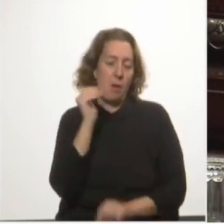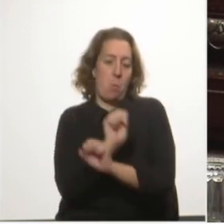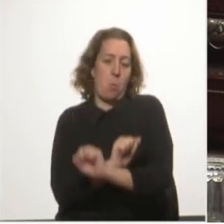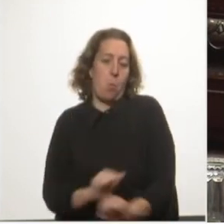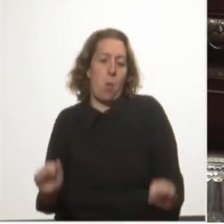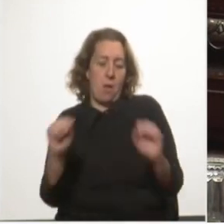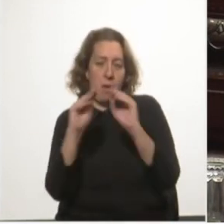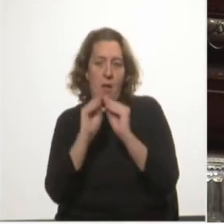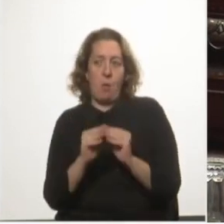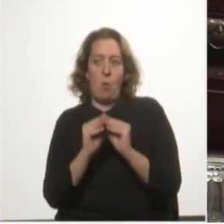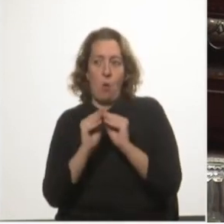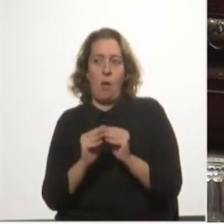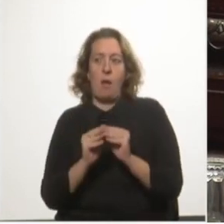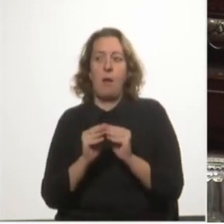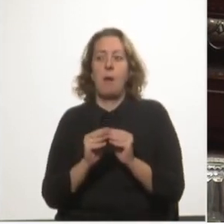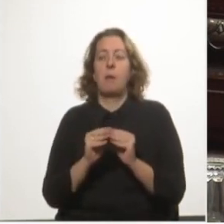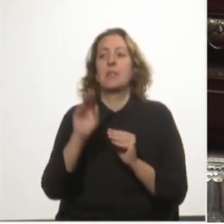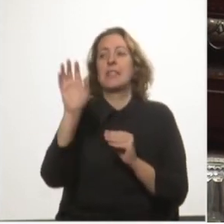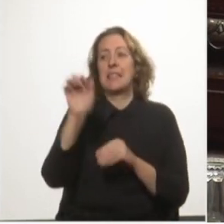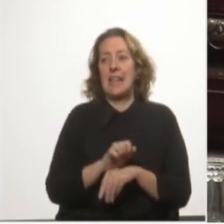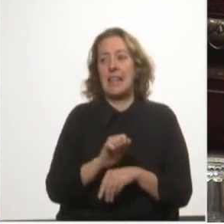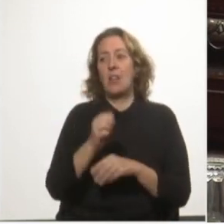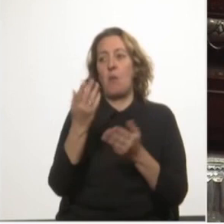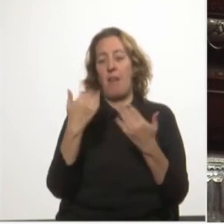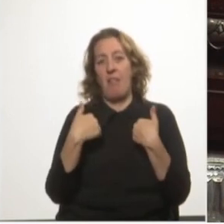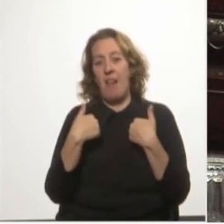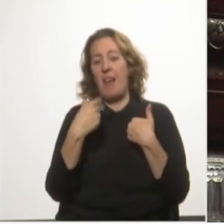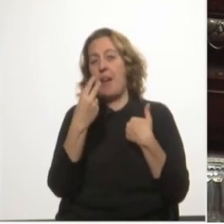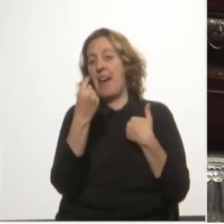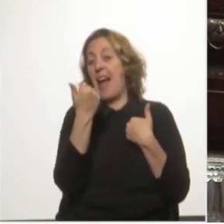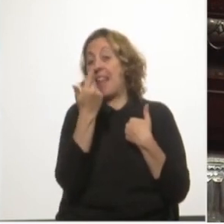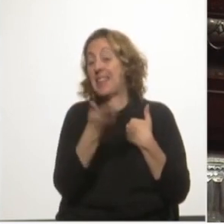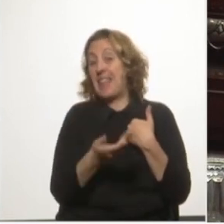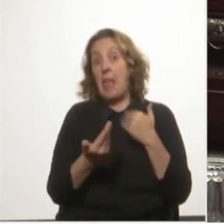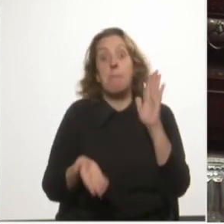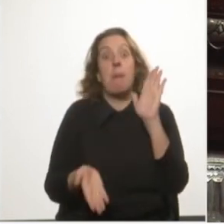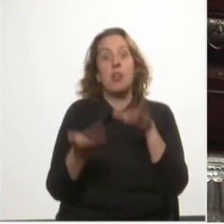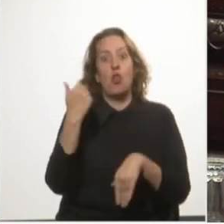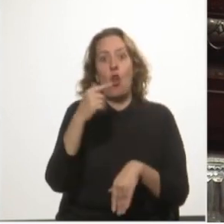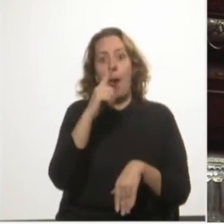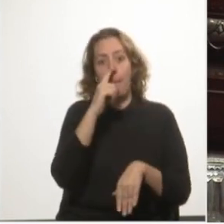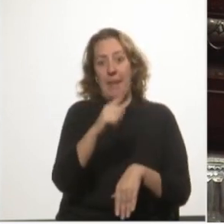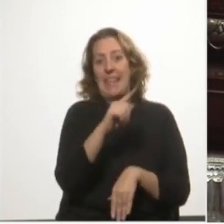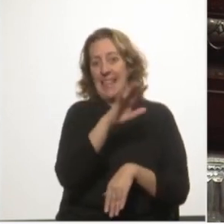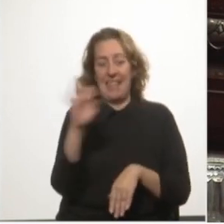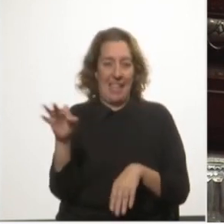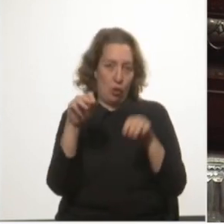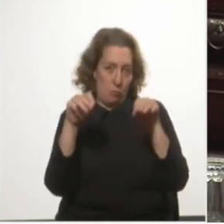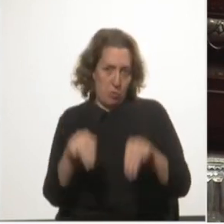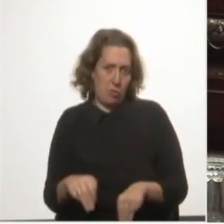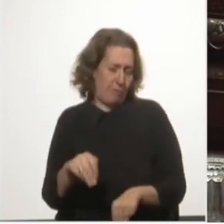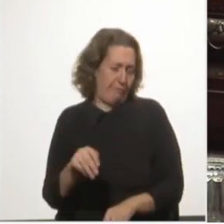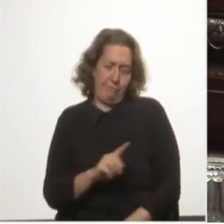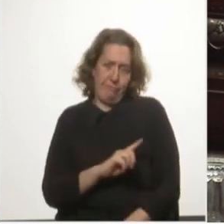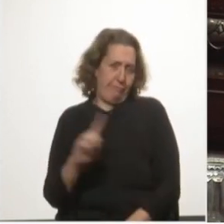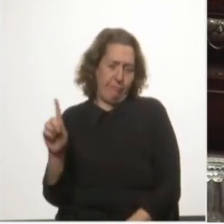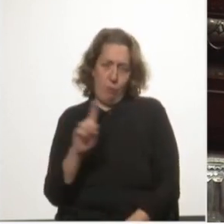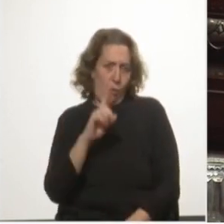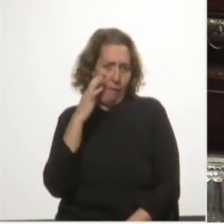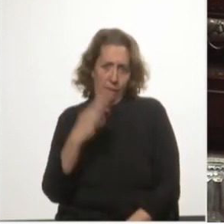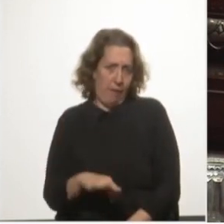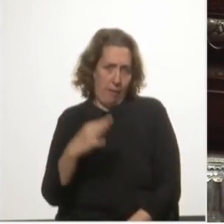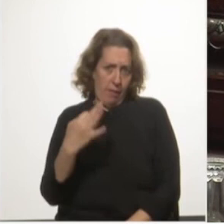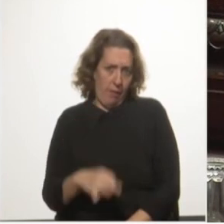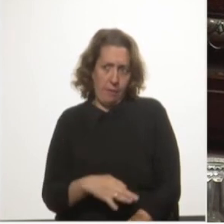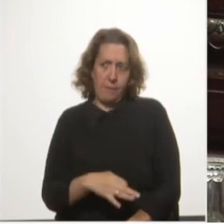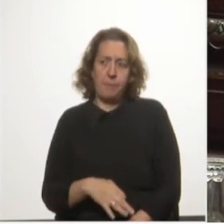lo vamos a traer y nos va a dar una cifra mayor a 1.500 millones. No tiene ningún asidero, es más, desde